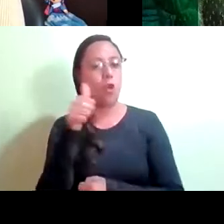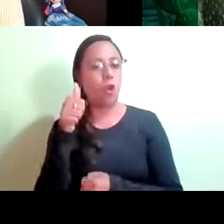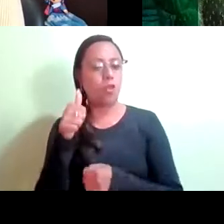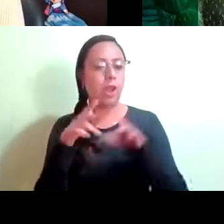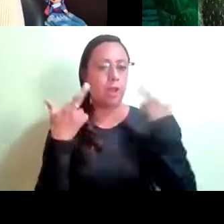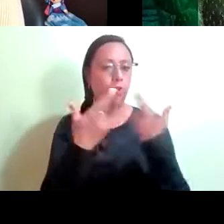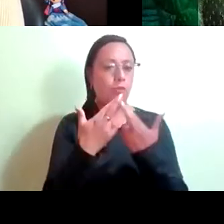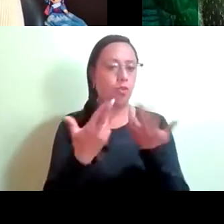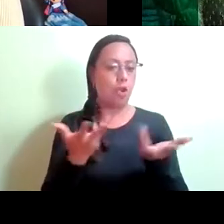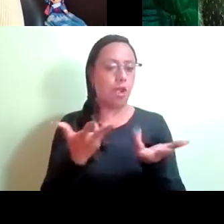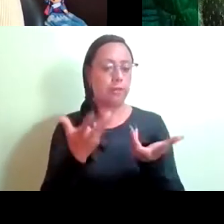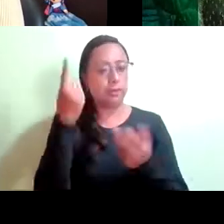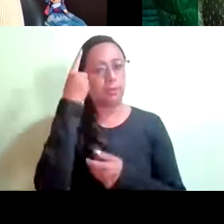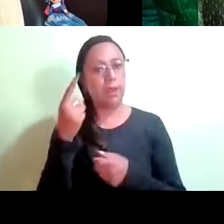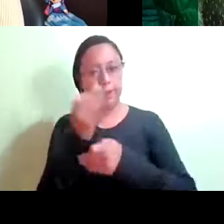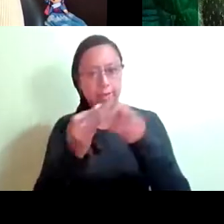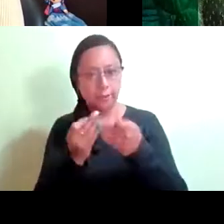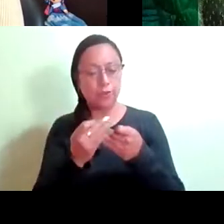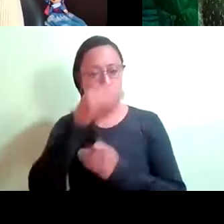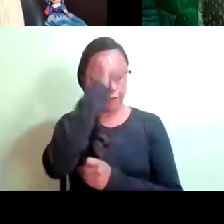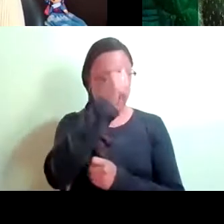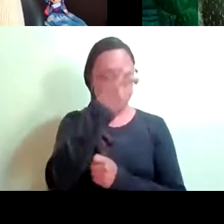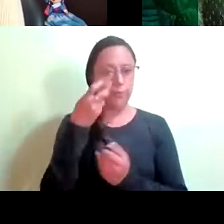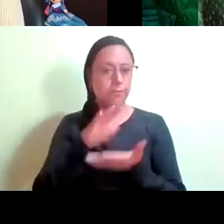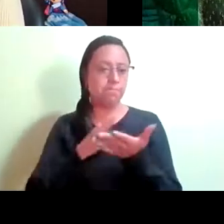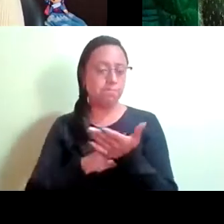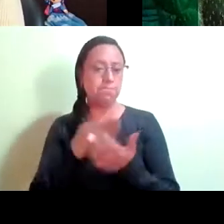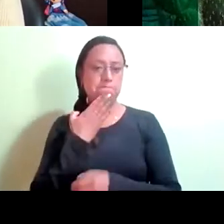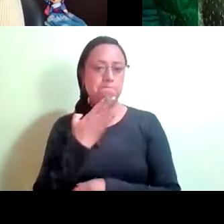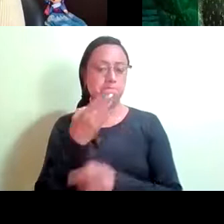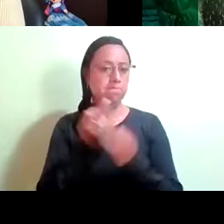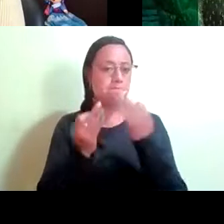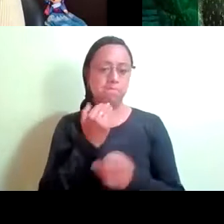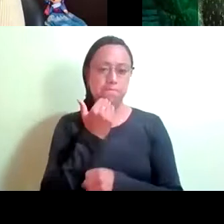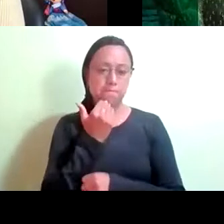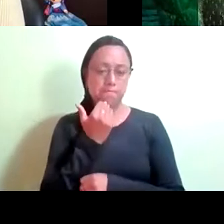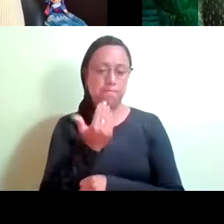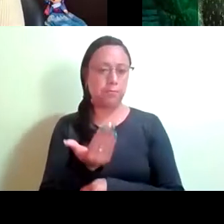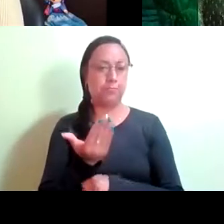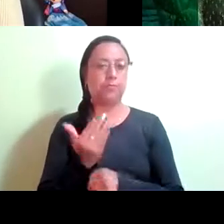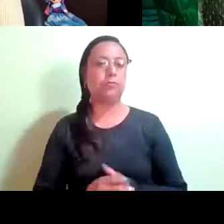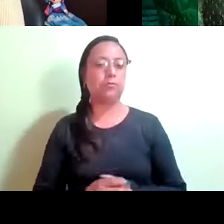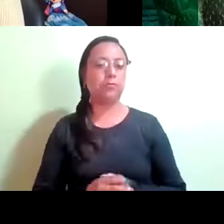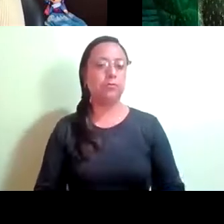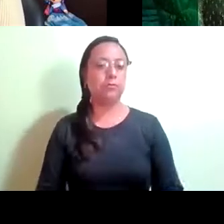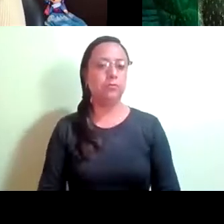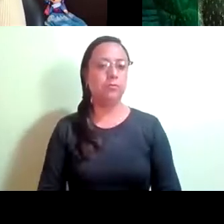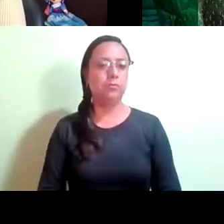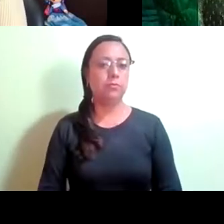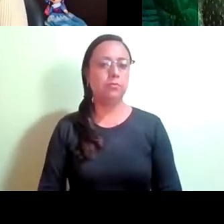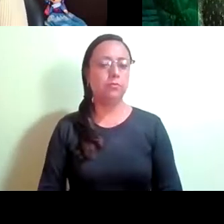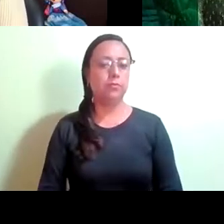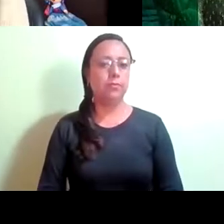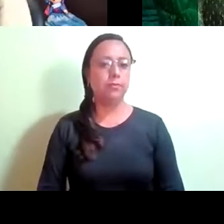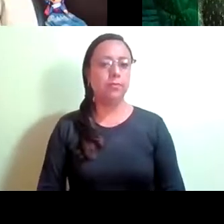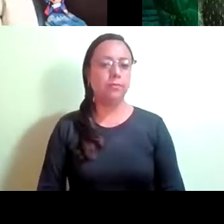para que consolidemos ese documento y quede como todos queremos, y este, y pues en eso queda,